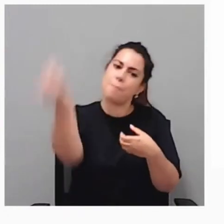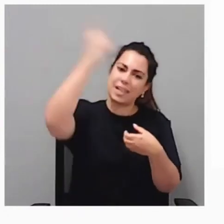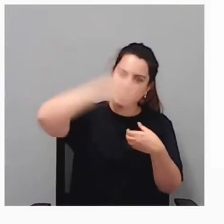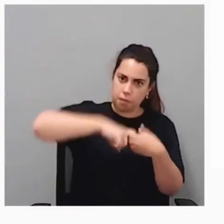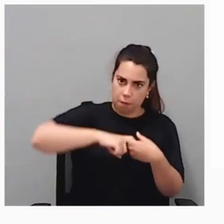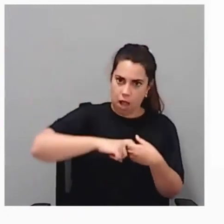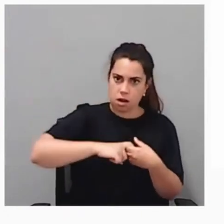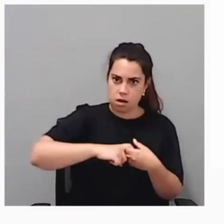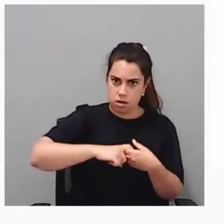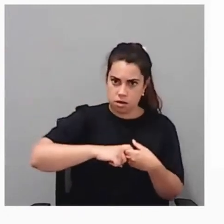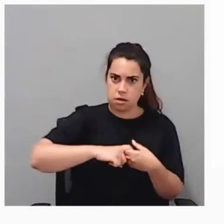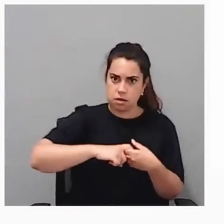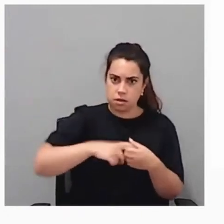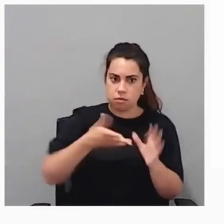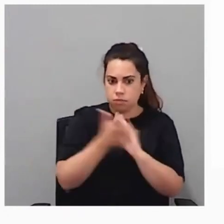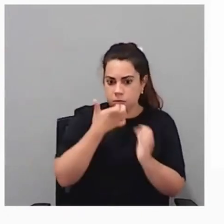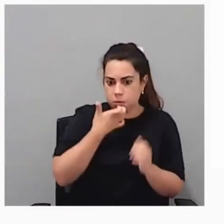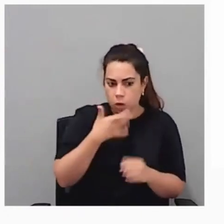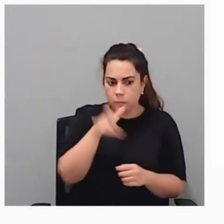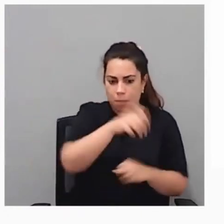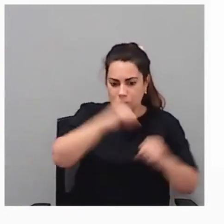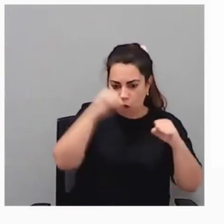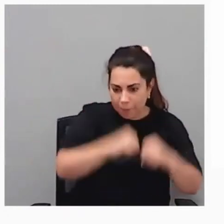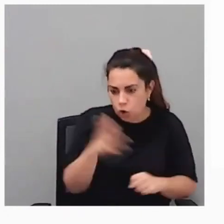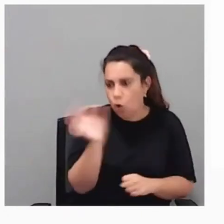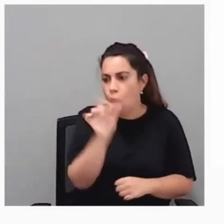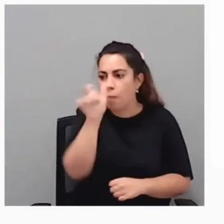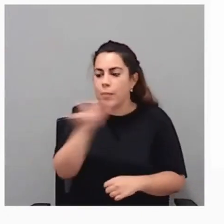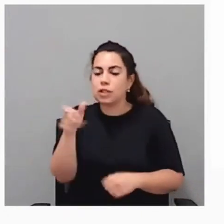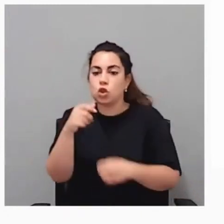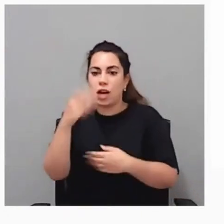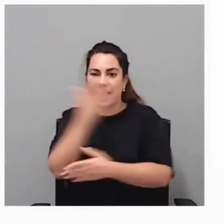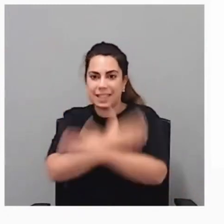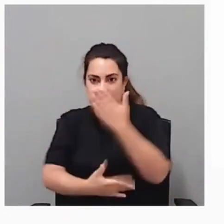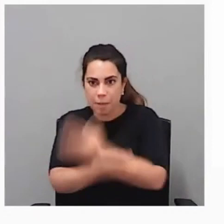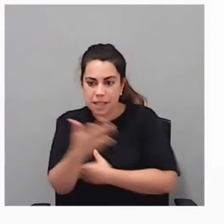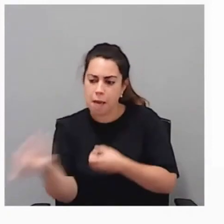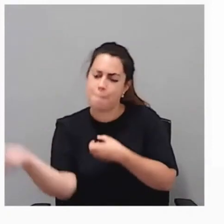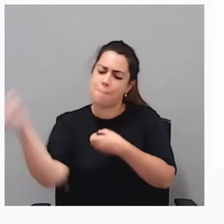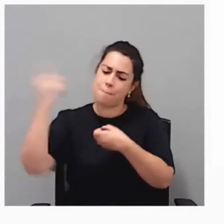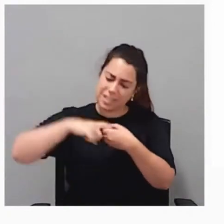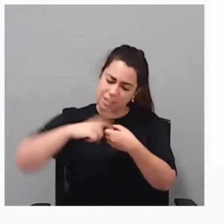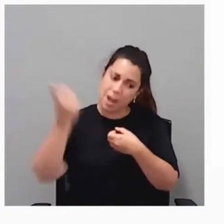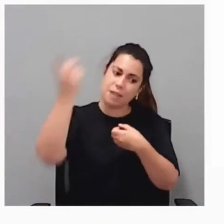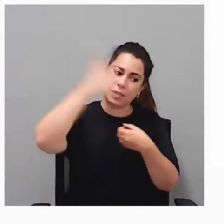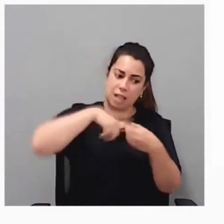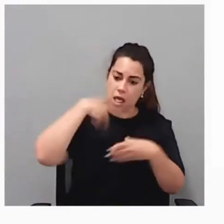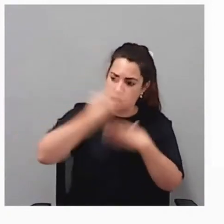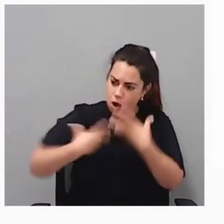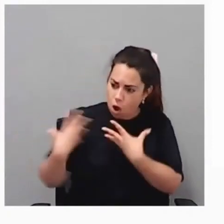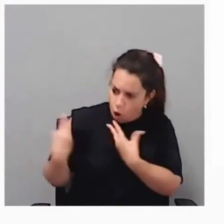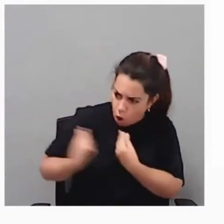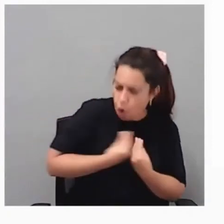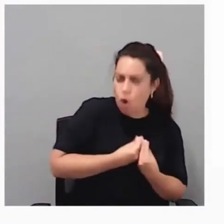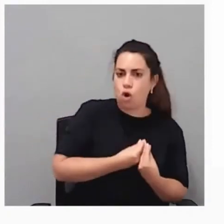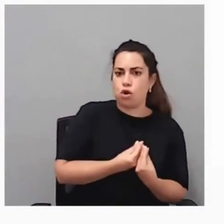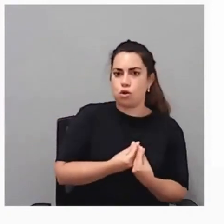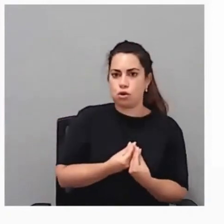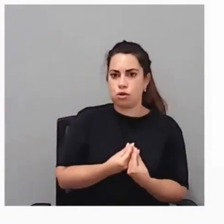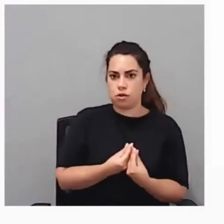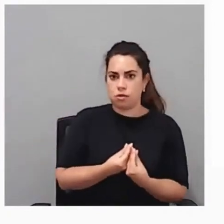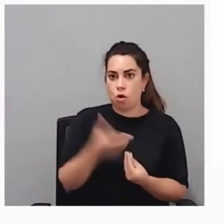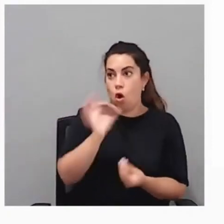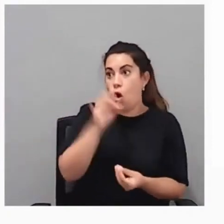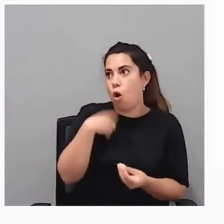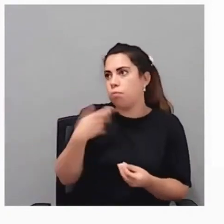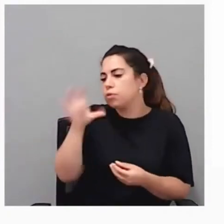persona mayor, hacer cosas con la persona con discapacidad, hacer cosas con esa persona que está en Haití, en uno de los países más pobres,